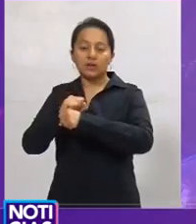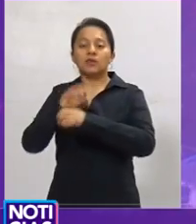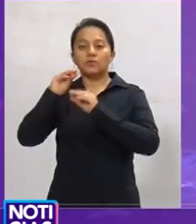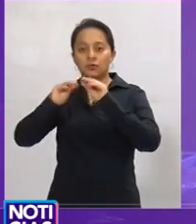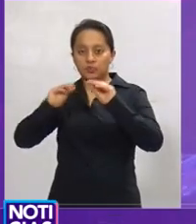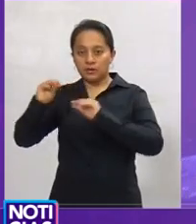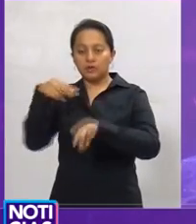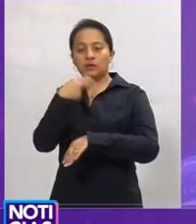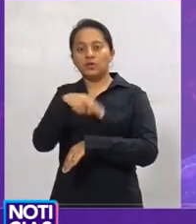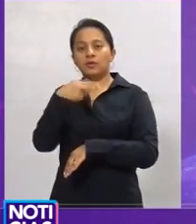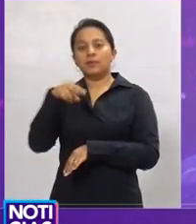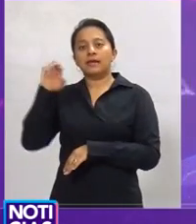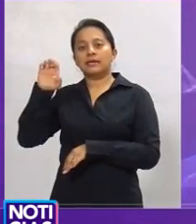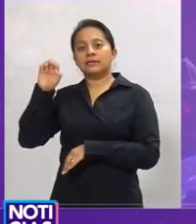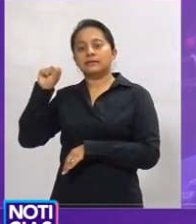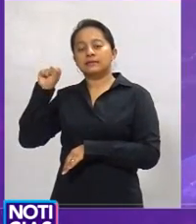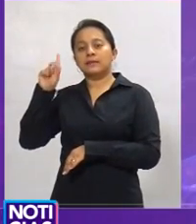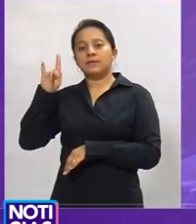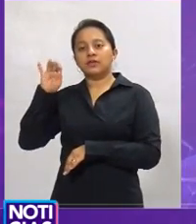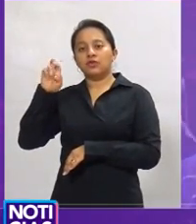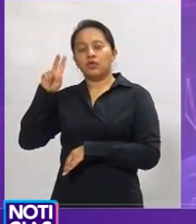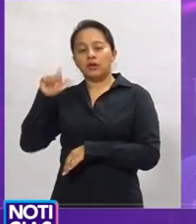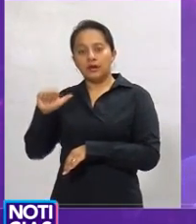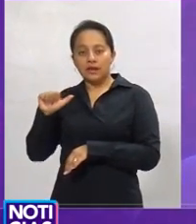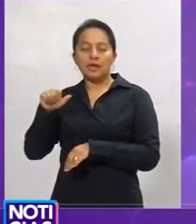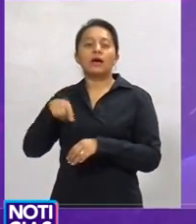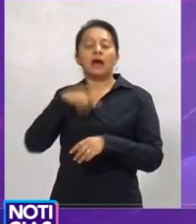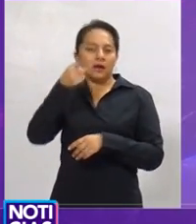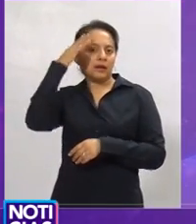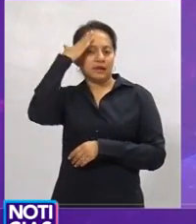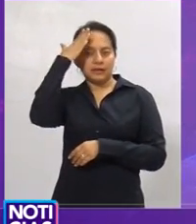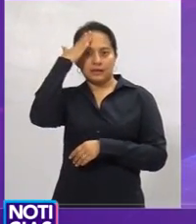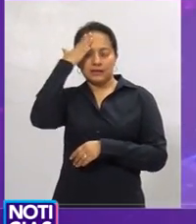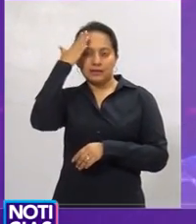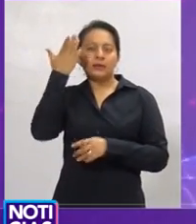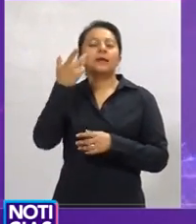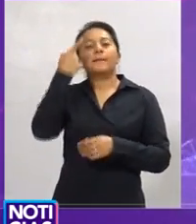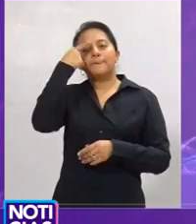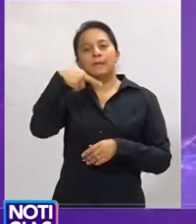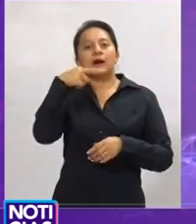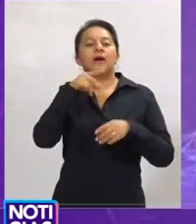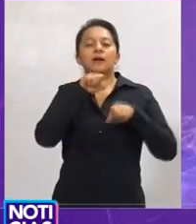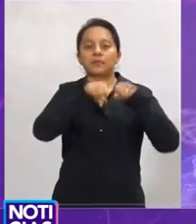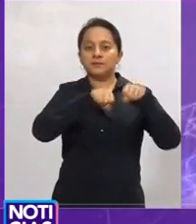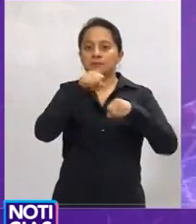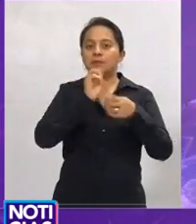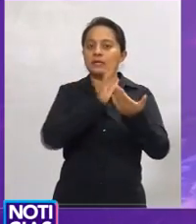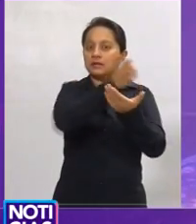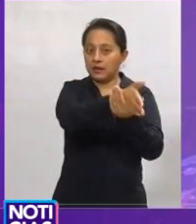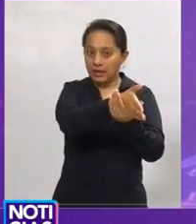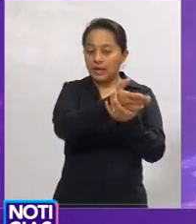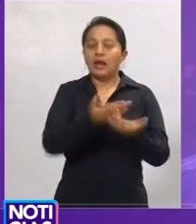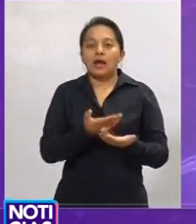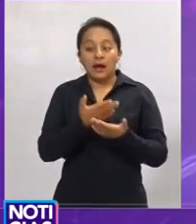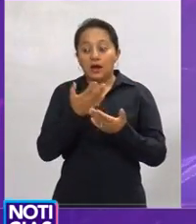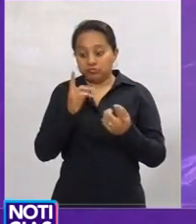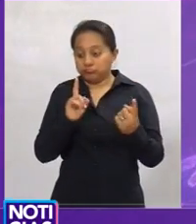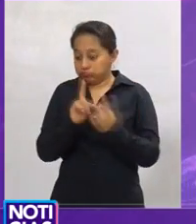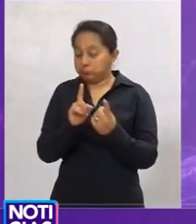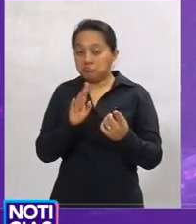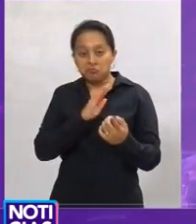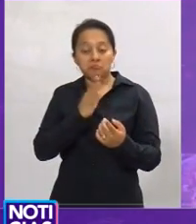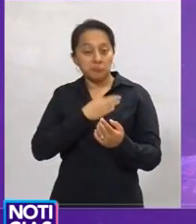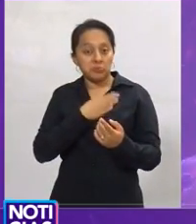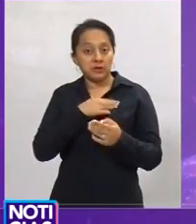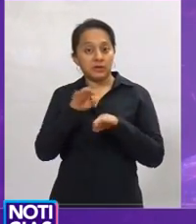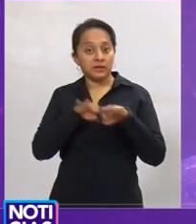como representante de Saca la Bici, es una persona a que yo aprecio y admiro mucho y están haciendo un buen trabajo. Les vamos a poner a consideración los 700 planos que ya